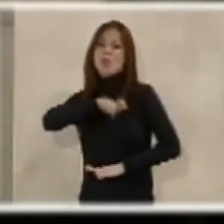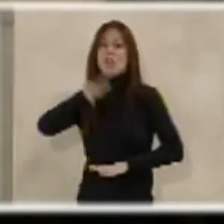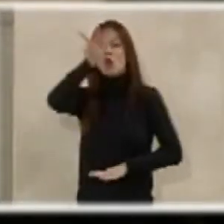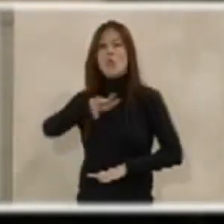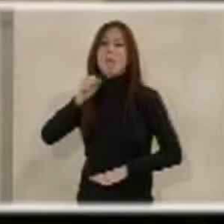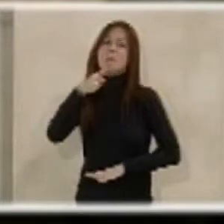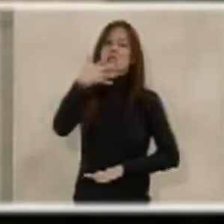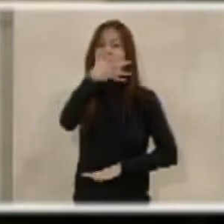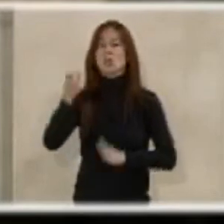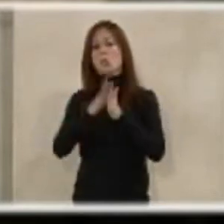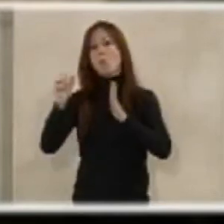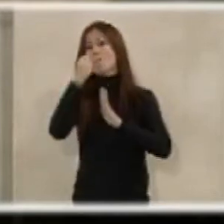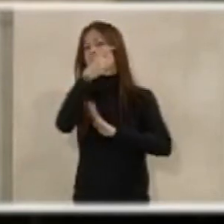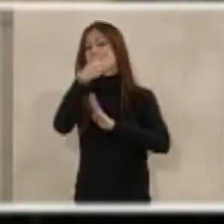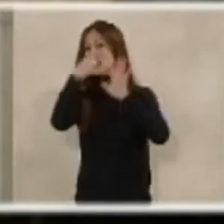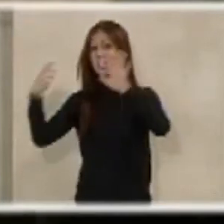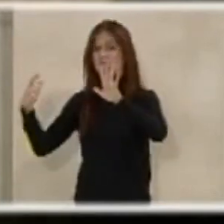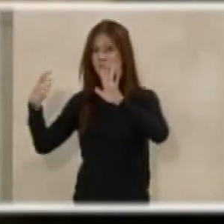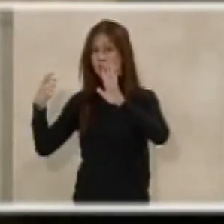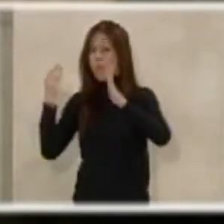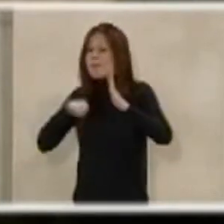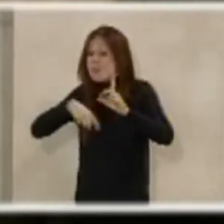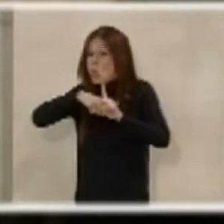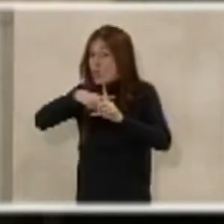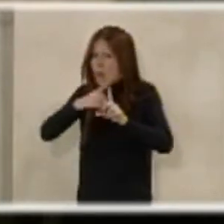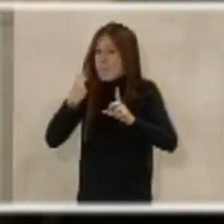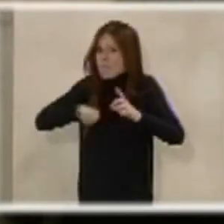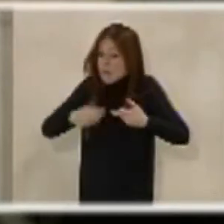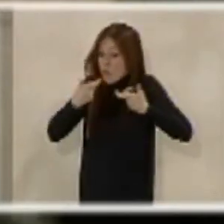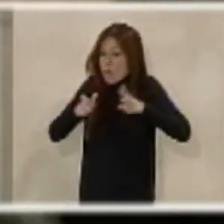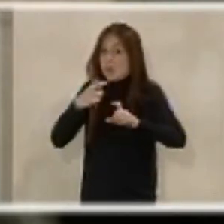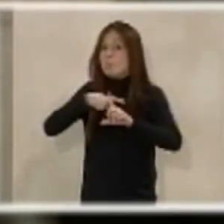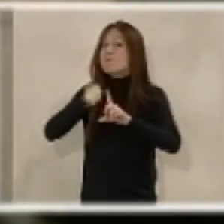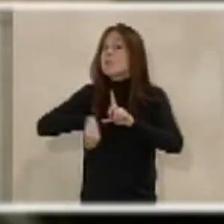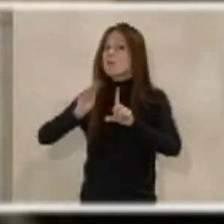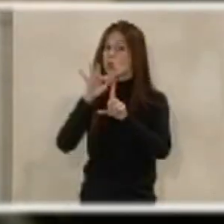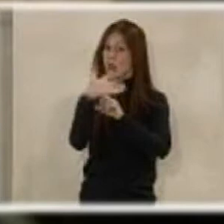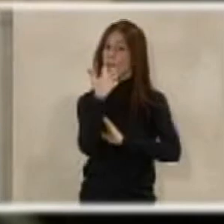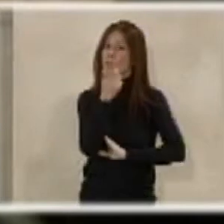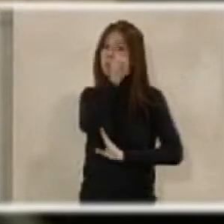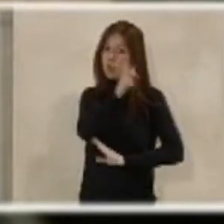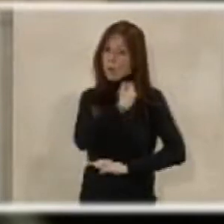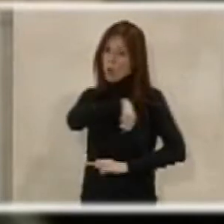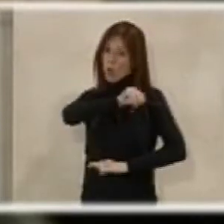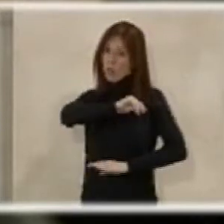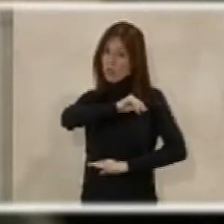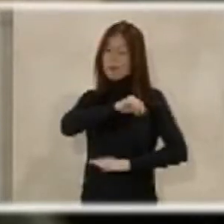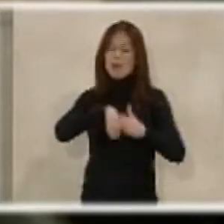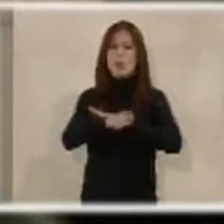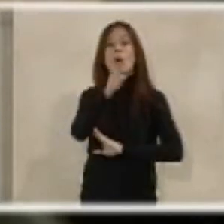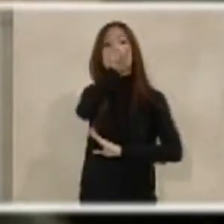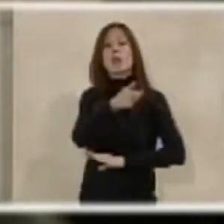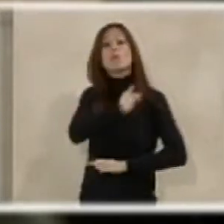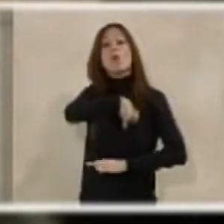y 1.600 euros, en el mismo escalafón, en la misma situación, un policía autonómico recién salido